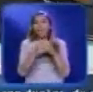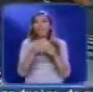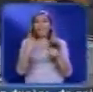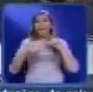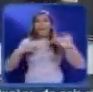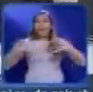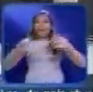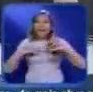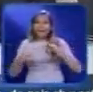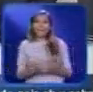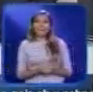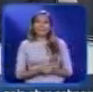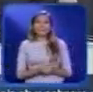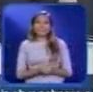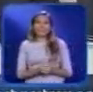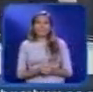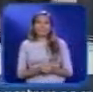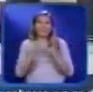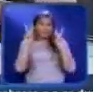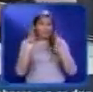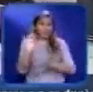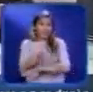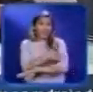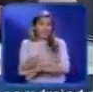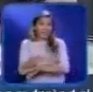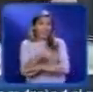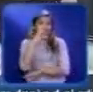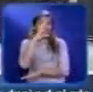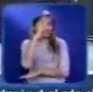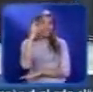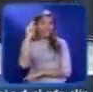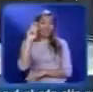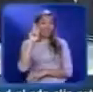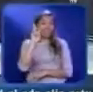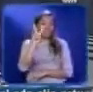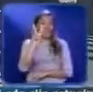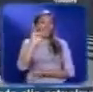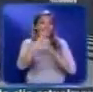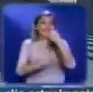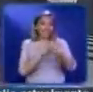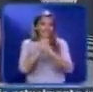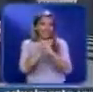Kingston En la calle You Know La Nueva Calle RCTV Internacional Esto es Cosa de Otro Mundo Boom